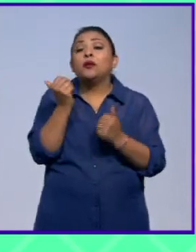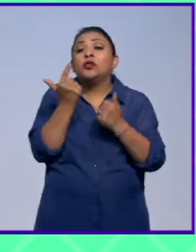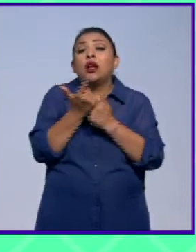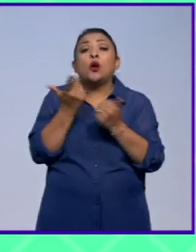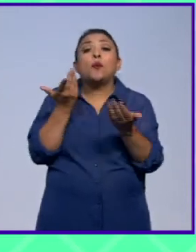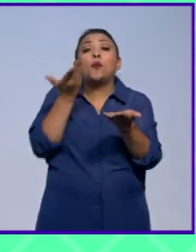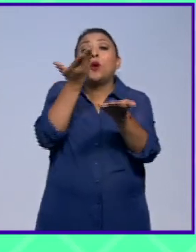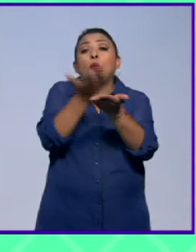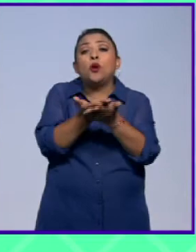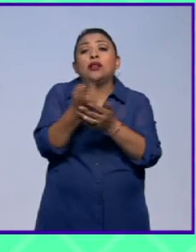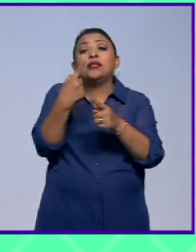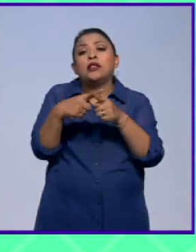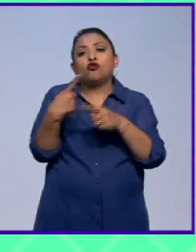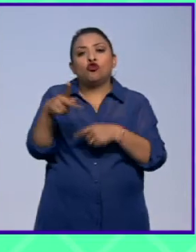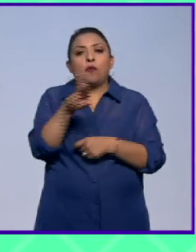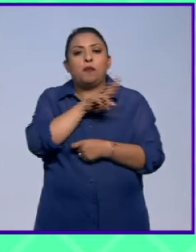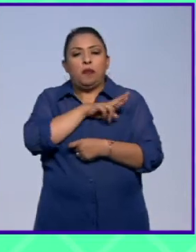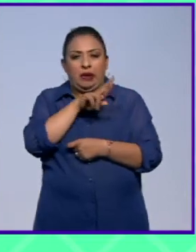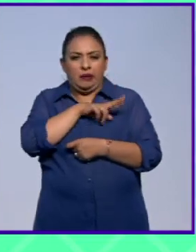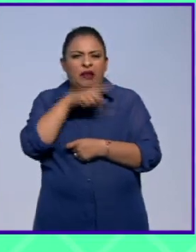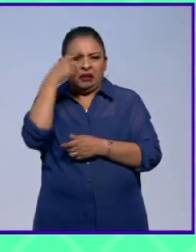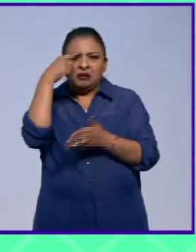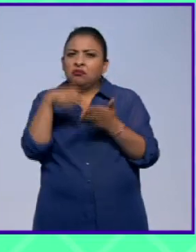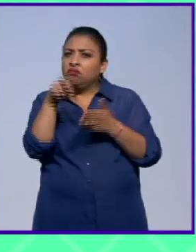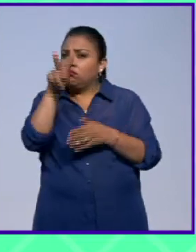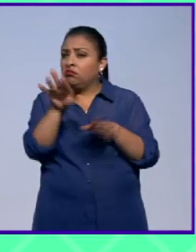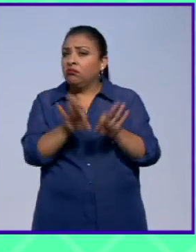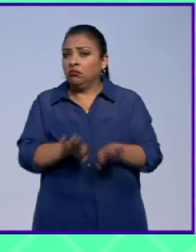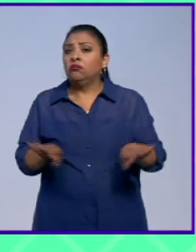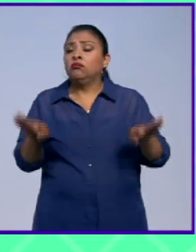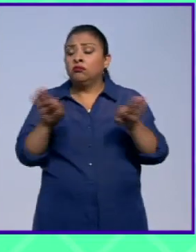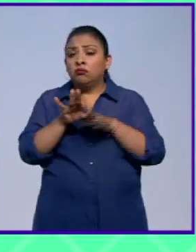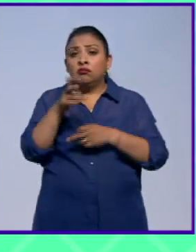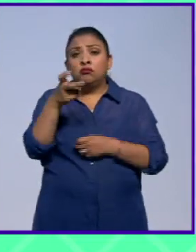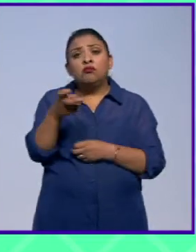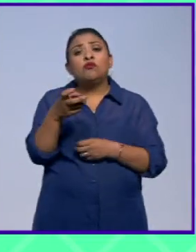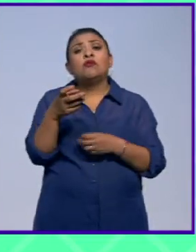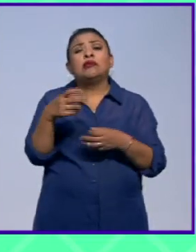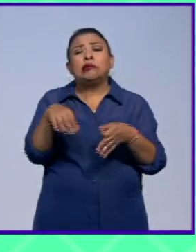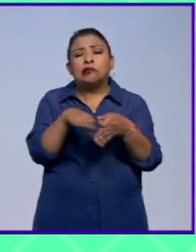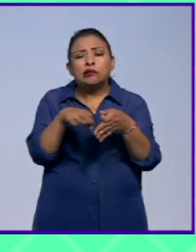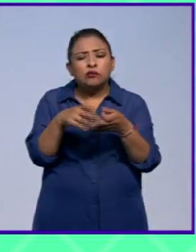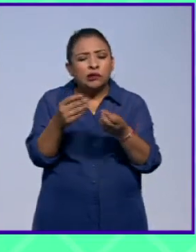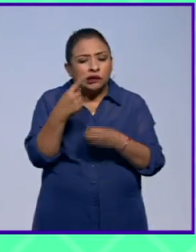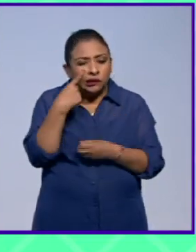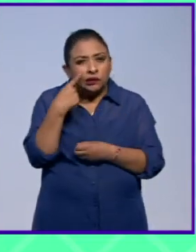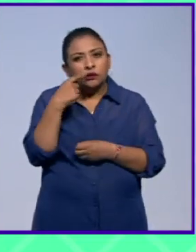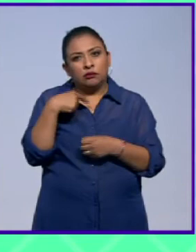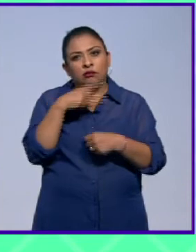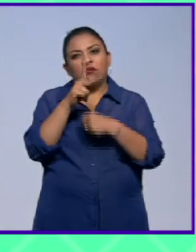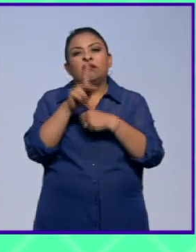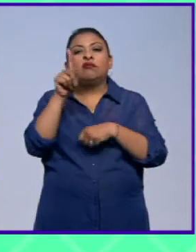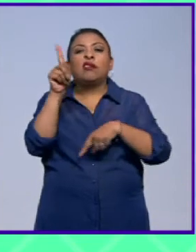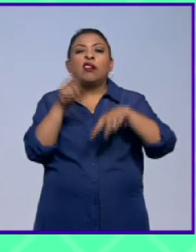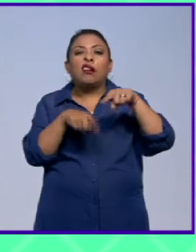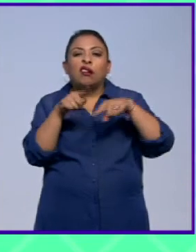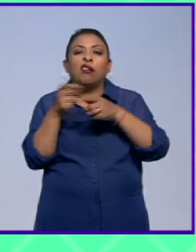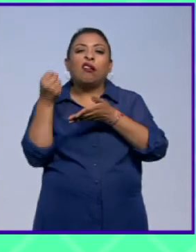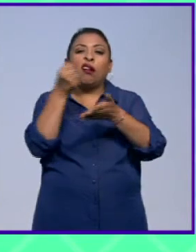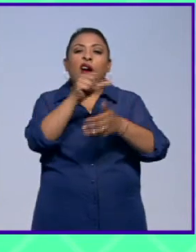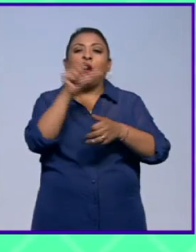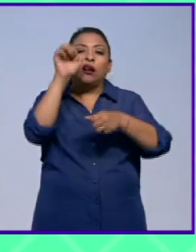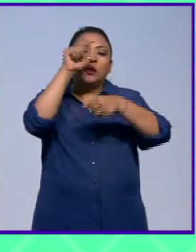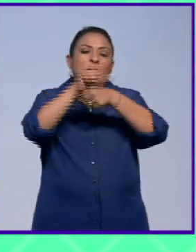una iniciativa de la industria privada porque creemos que es algo muy importante cada vez mucho más en este país porque con los recortes culturales que hay